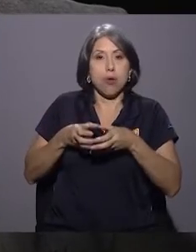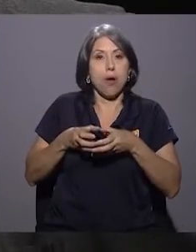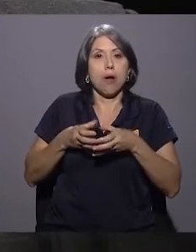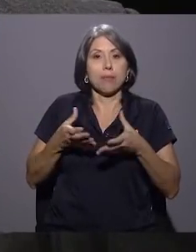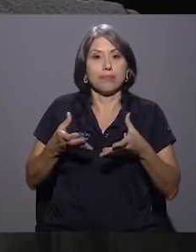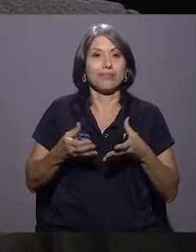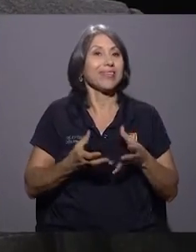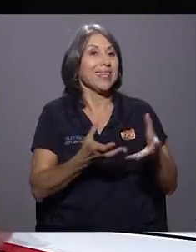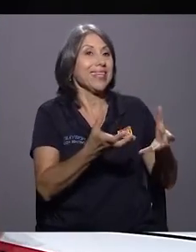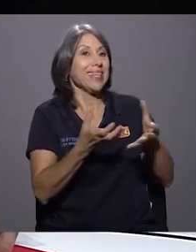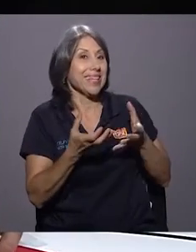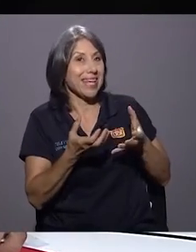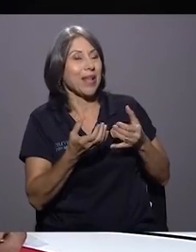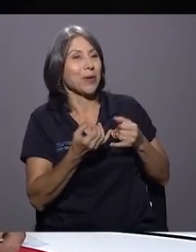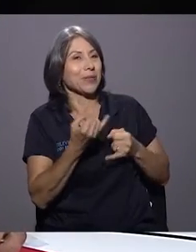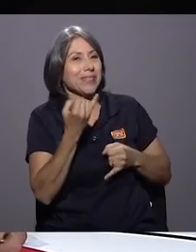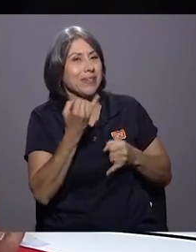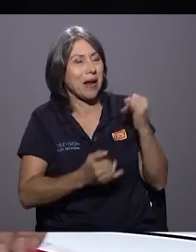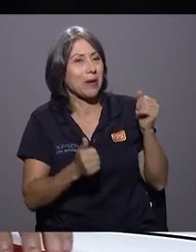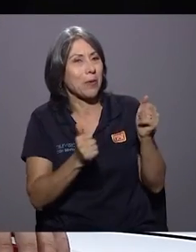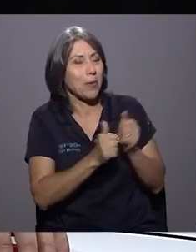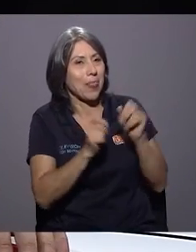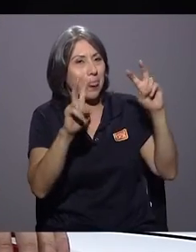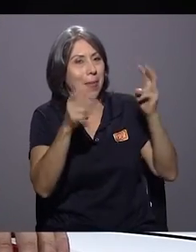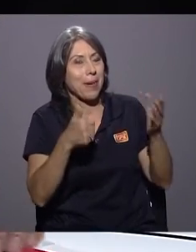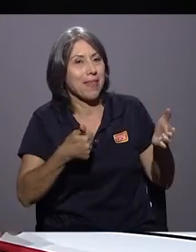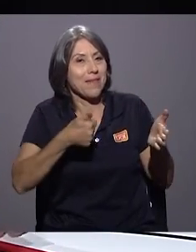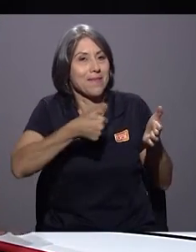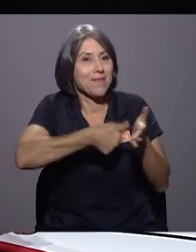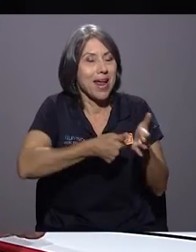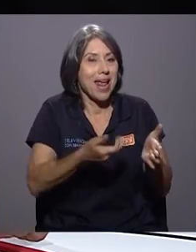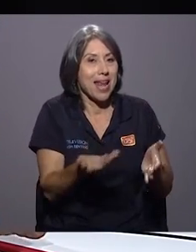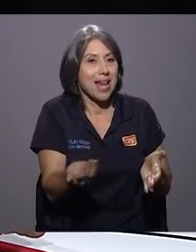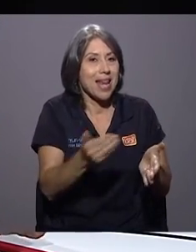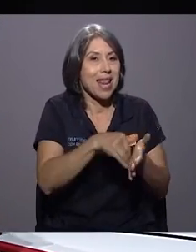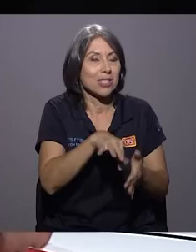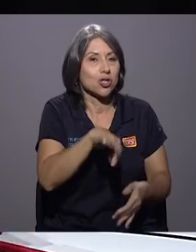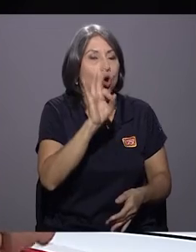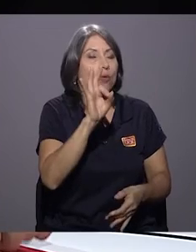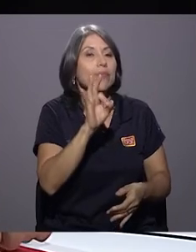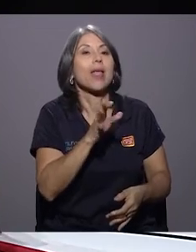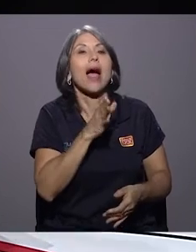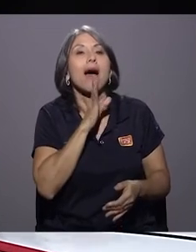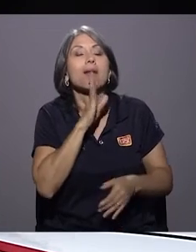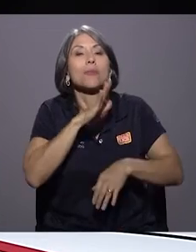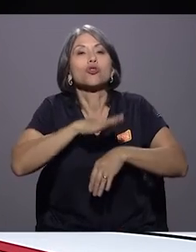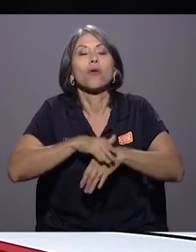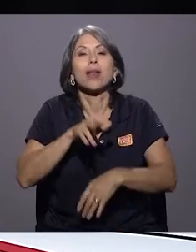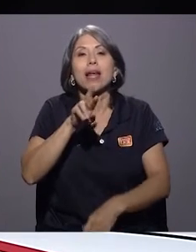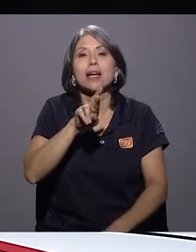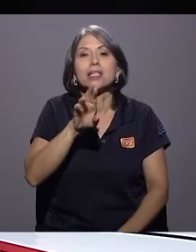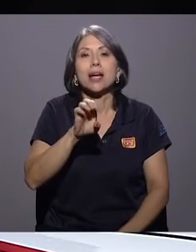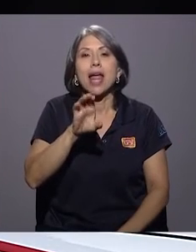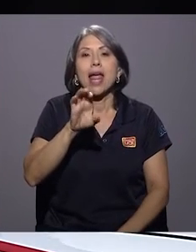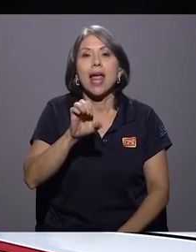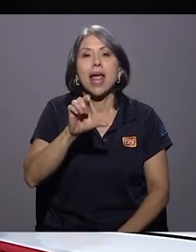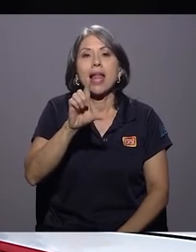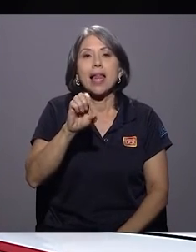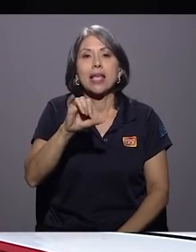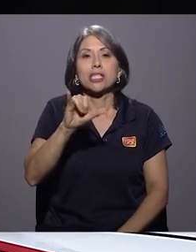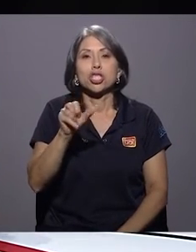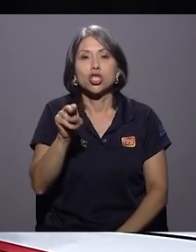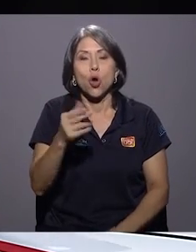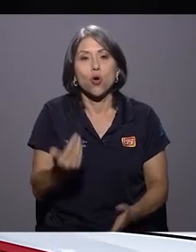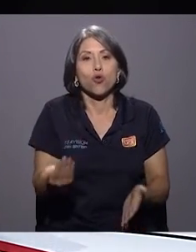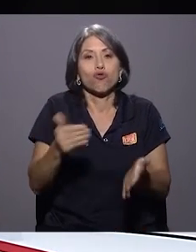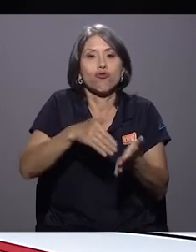grupos de... Quiero cerrar esto de la reelección, perdóneme. Cuando hablamos de reelección, uno de los puntos más importantes, usted se